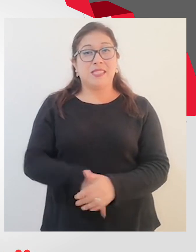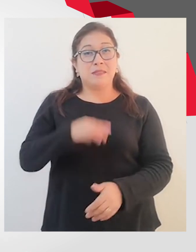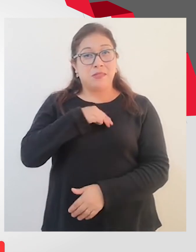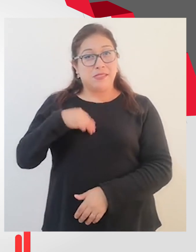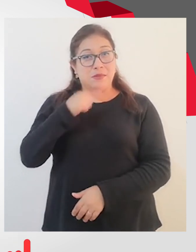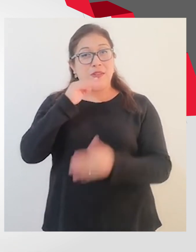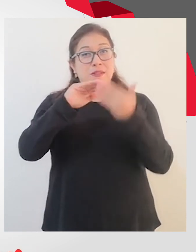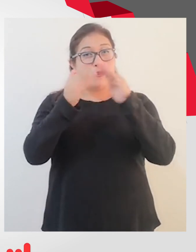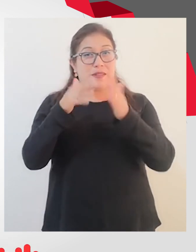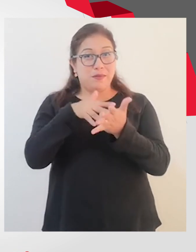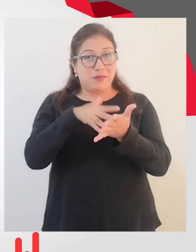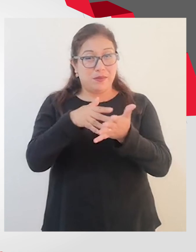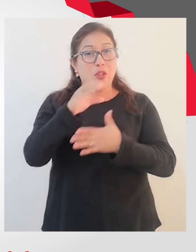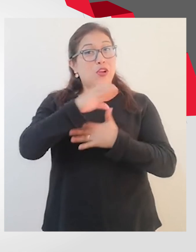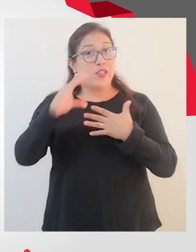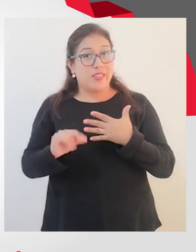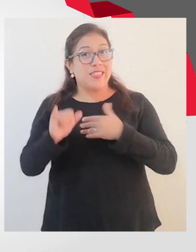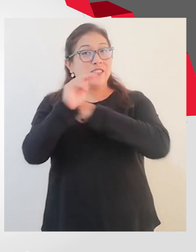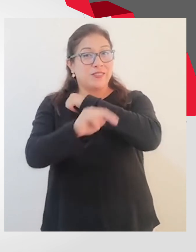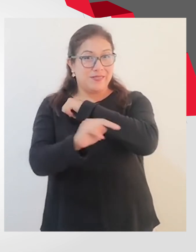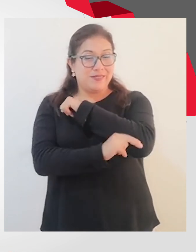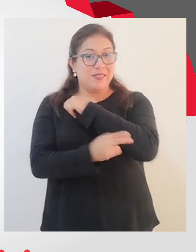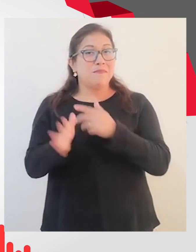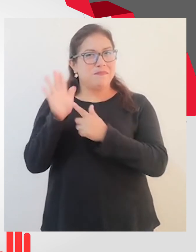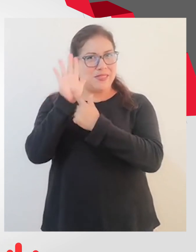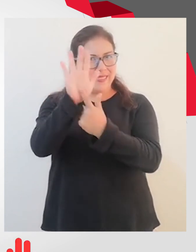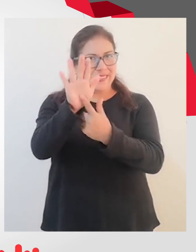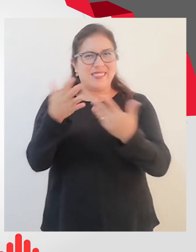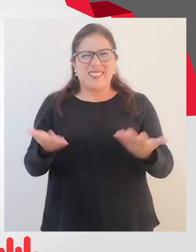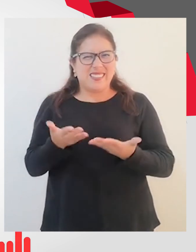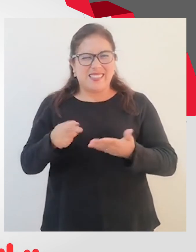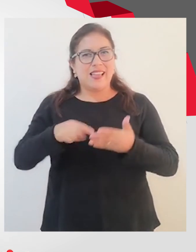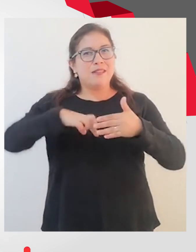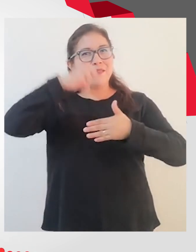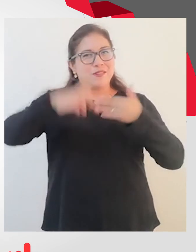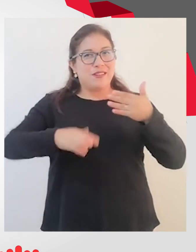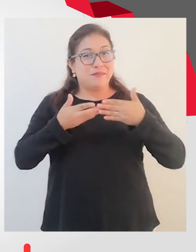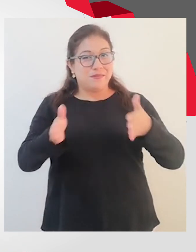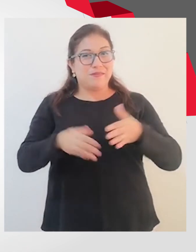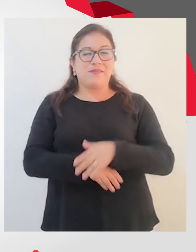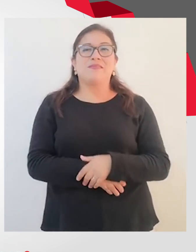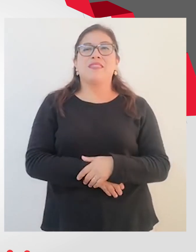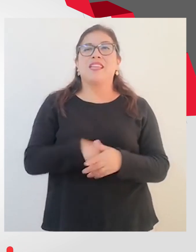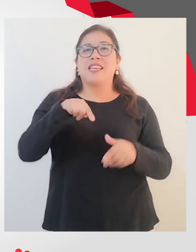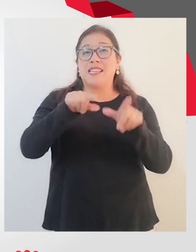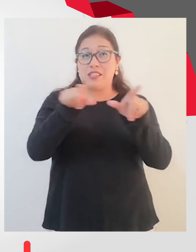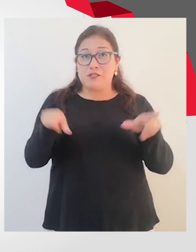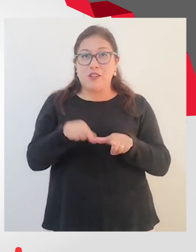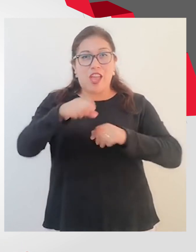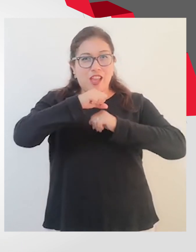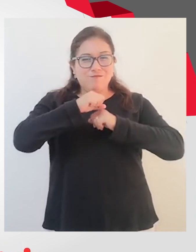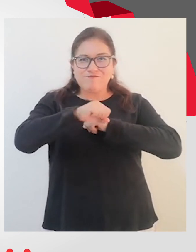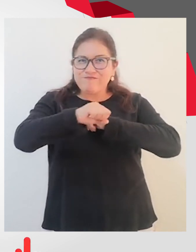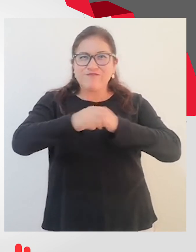El Ministerio de la Mujer y Poblaciones Vulnerables, Conadis y Nacional, presentaron Sin Barreras, un